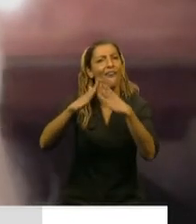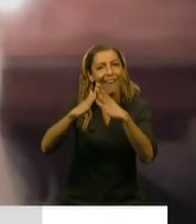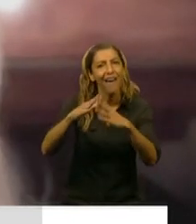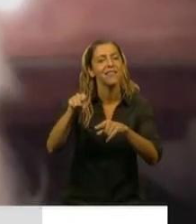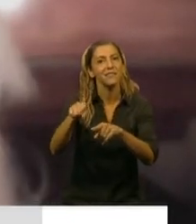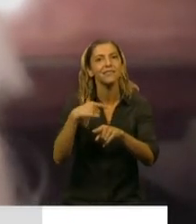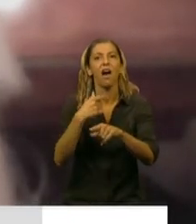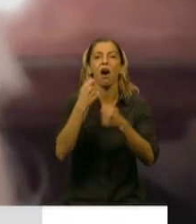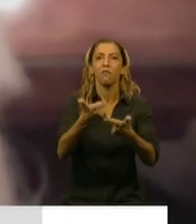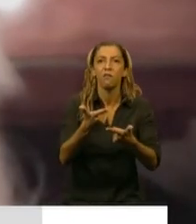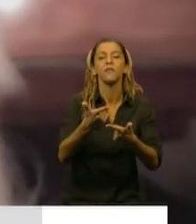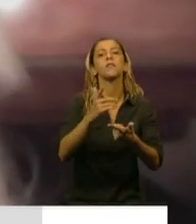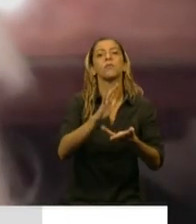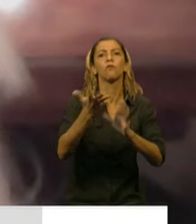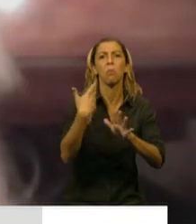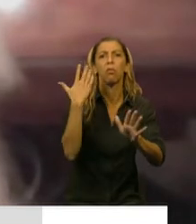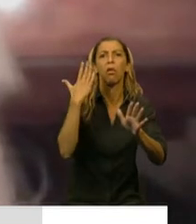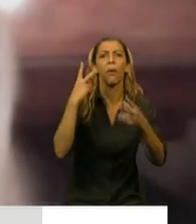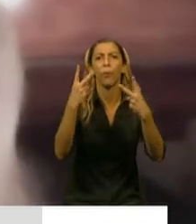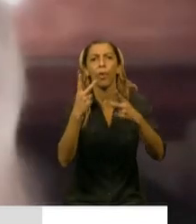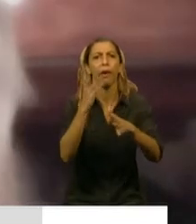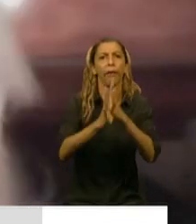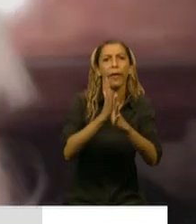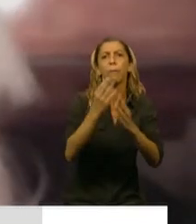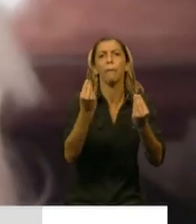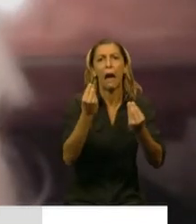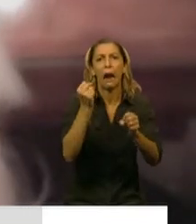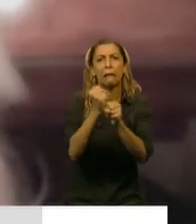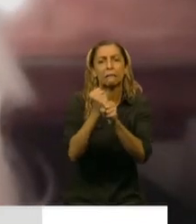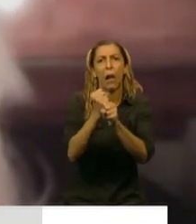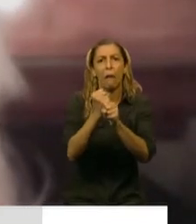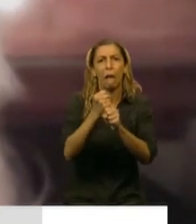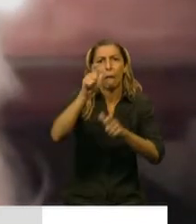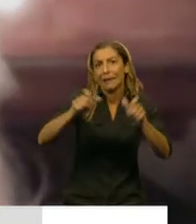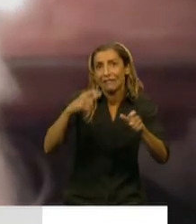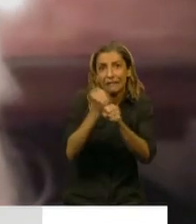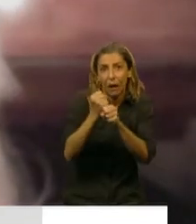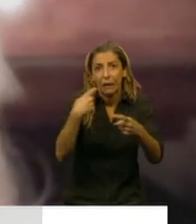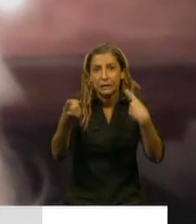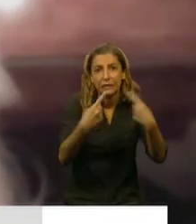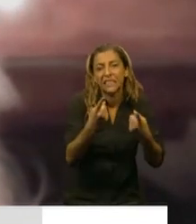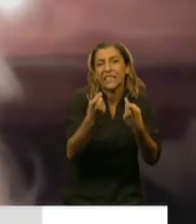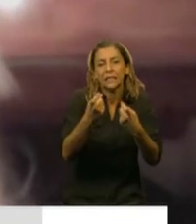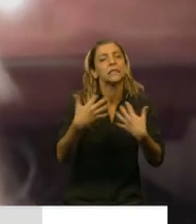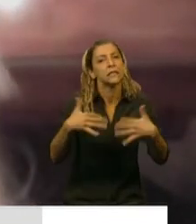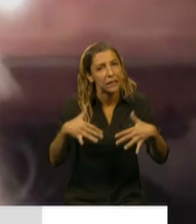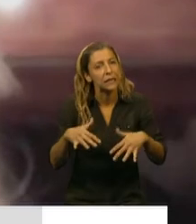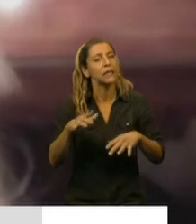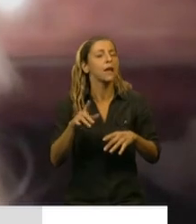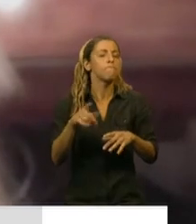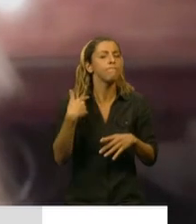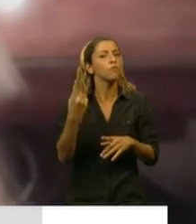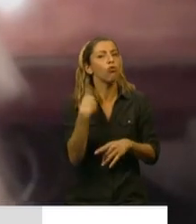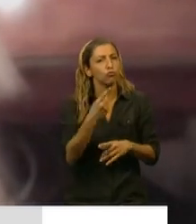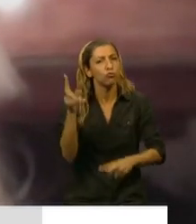trabajadores y profesionales de la salud, declarando en emergencia la cadena de valor de la actividad turística, entre otros,